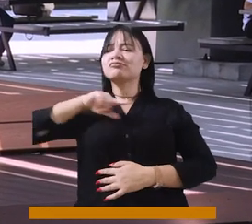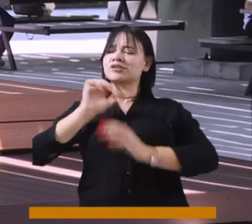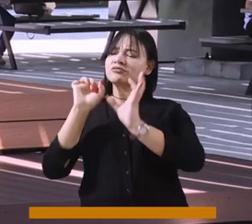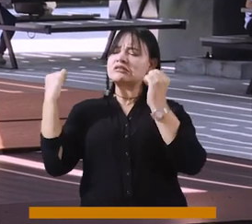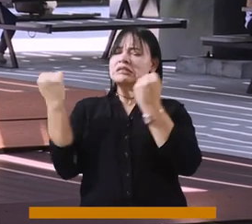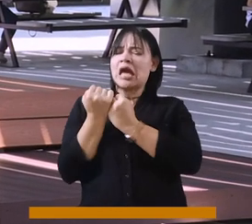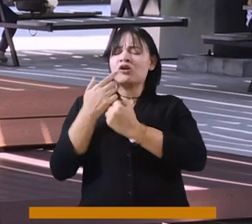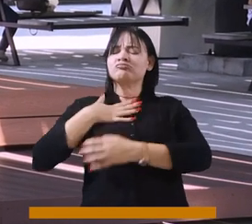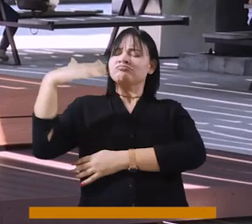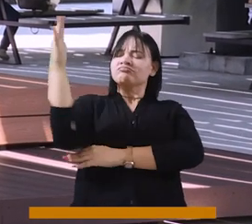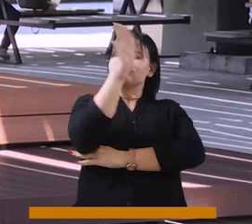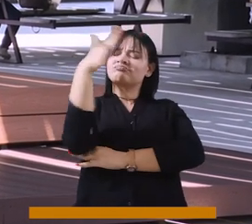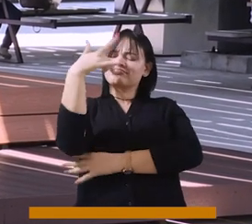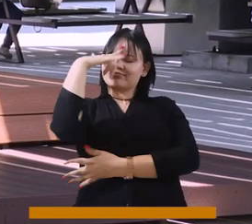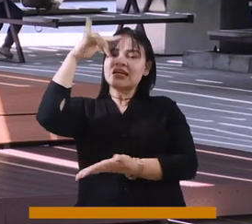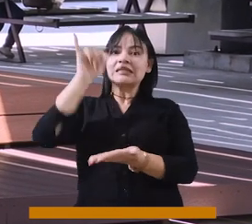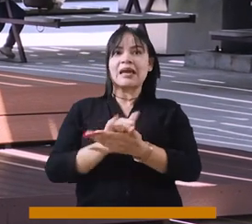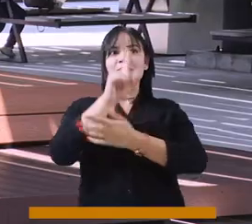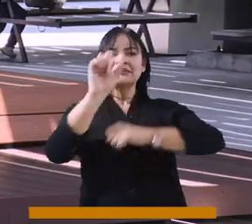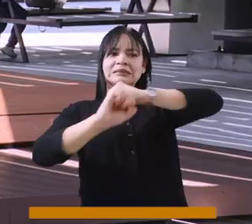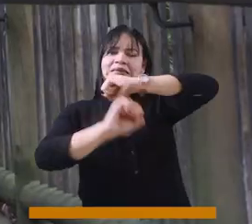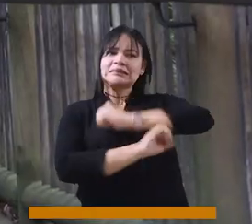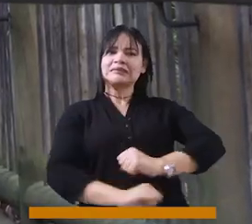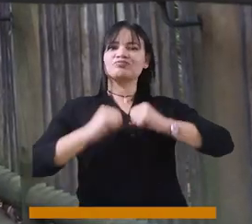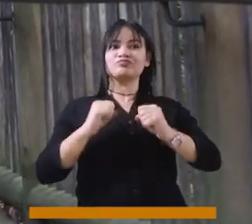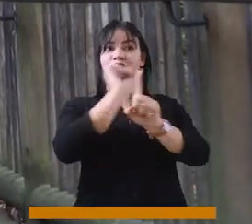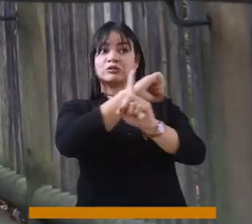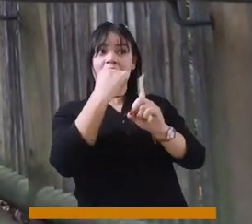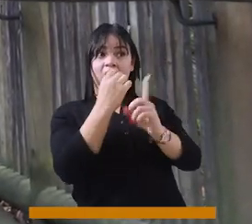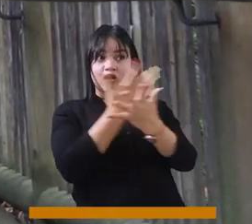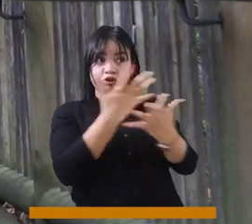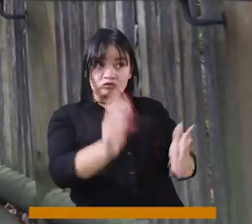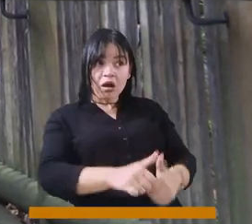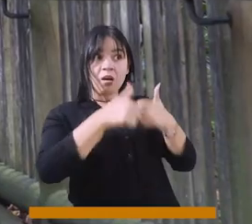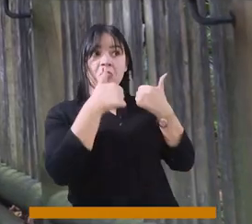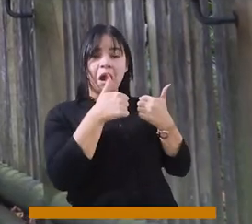sociedad y el